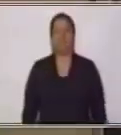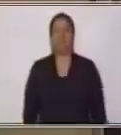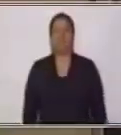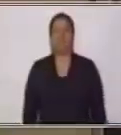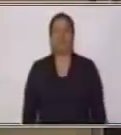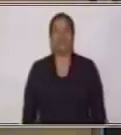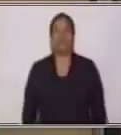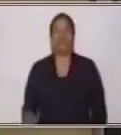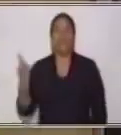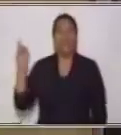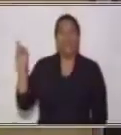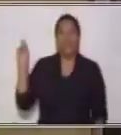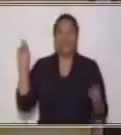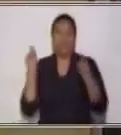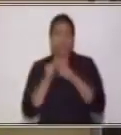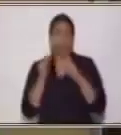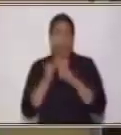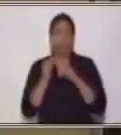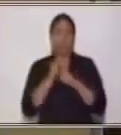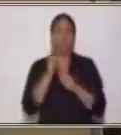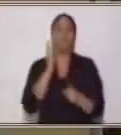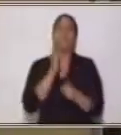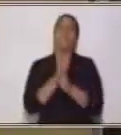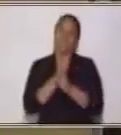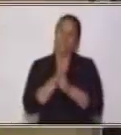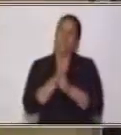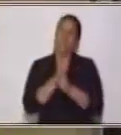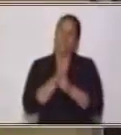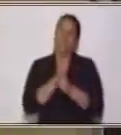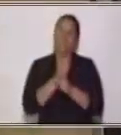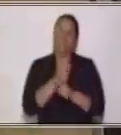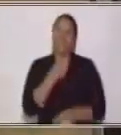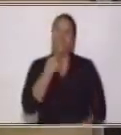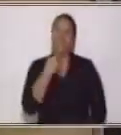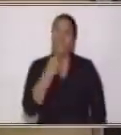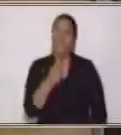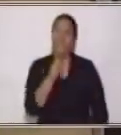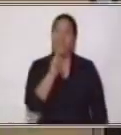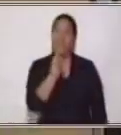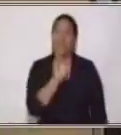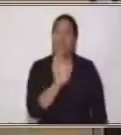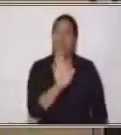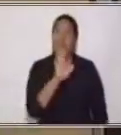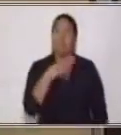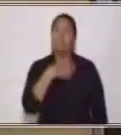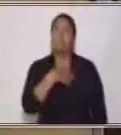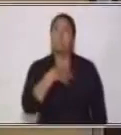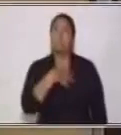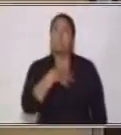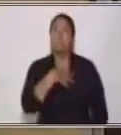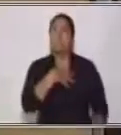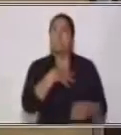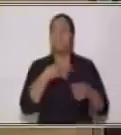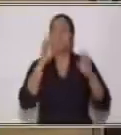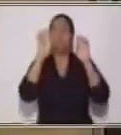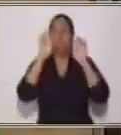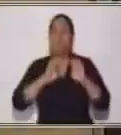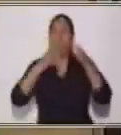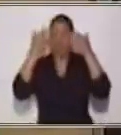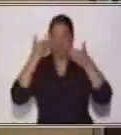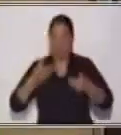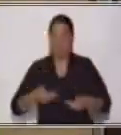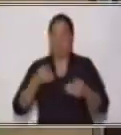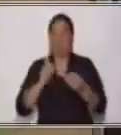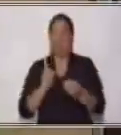bien. Esas palabras, exacto, muy bien, nombran a una, ajá, a una persona de nuestra